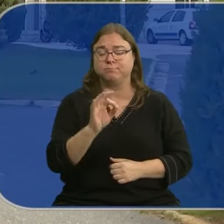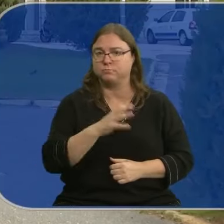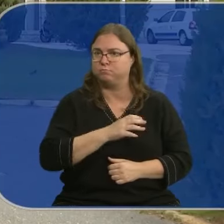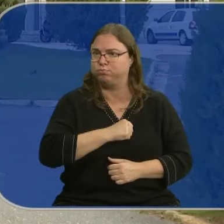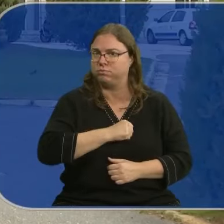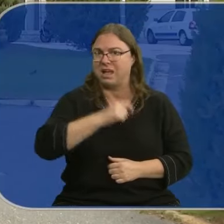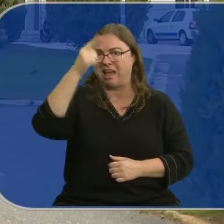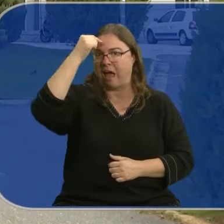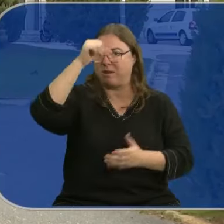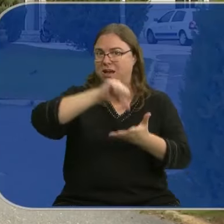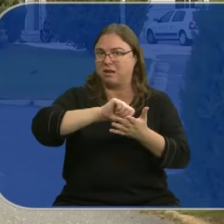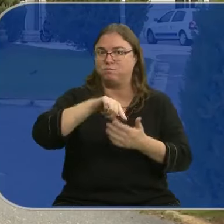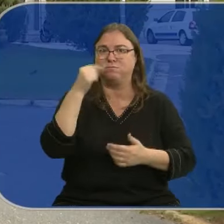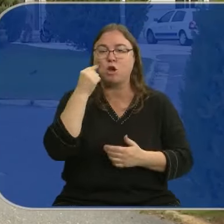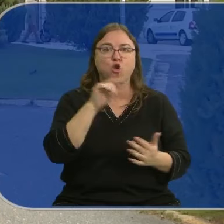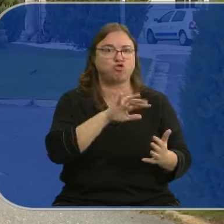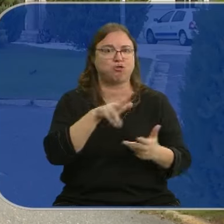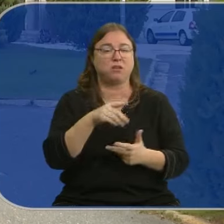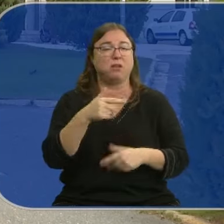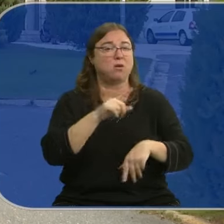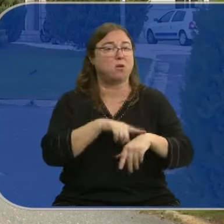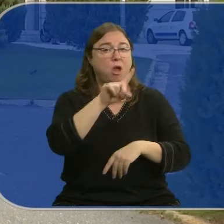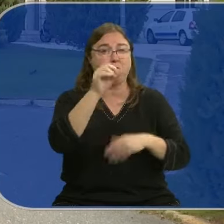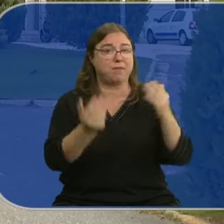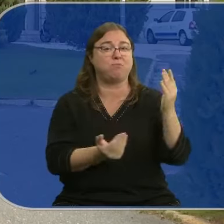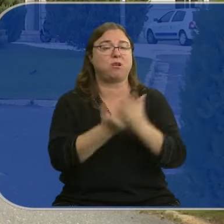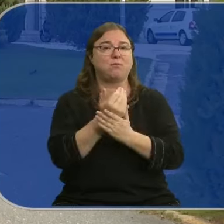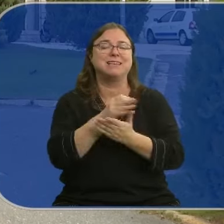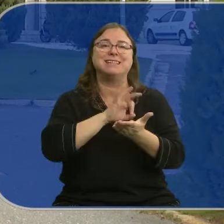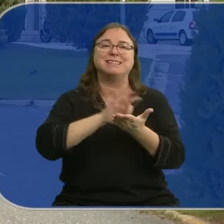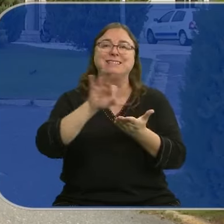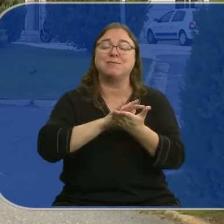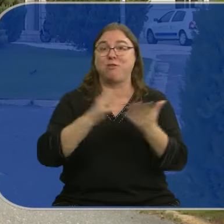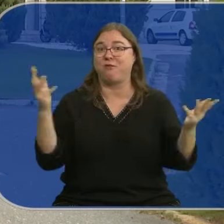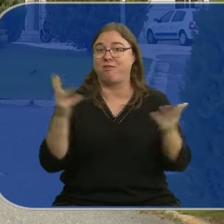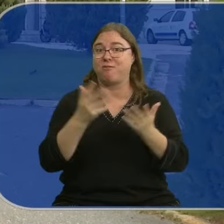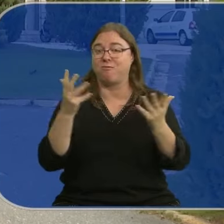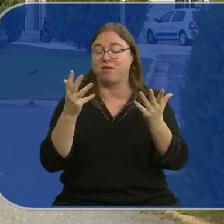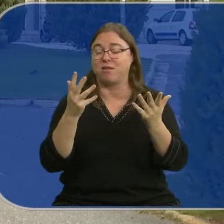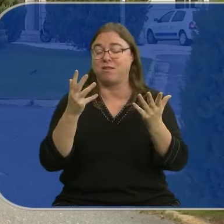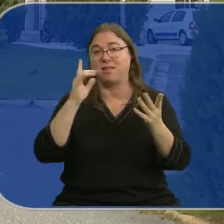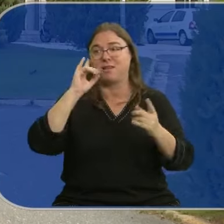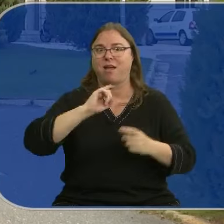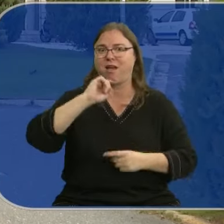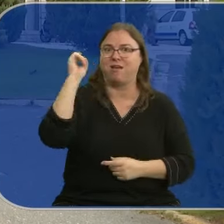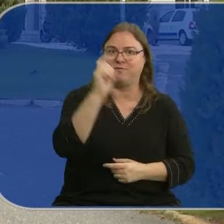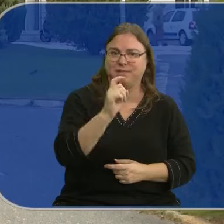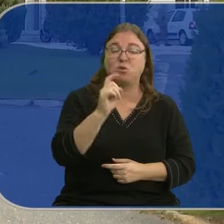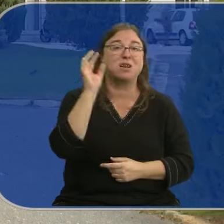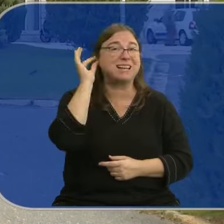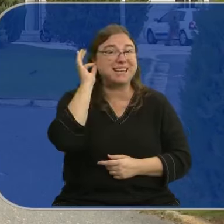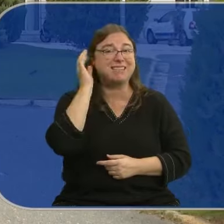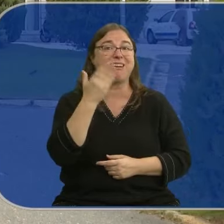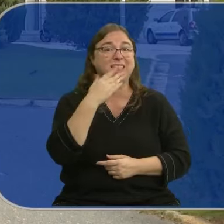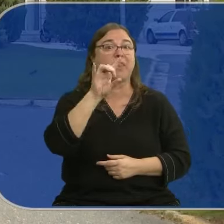Consternación en Ávila Capital tras conocerse la noticia. En torno a las 11 de la mañana los servicios de emergencia recibían el aviso. Una